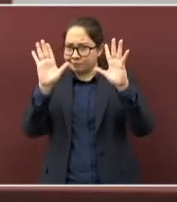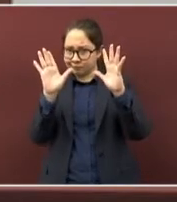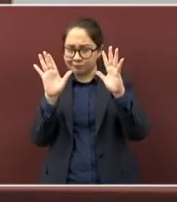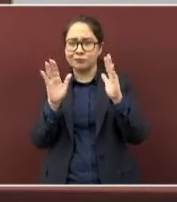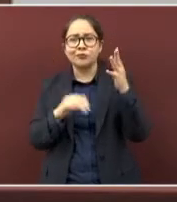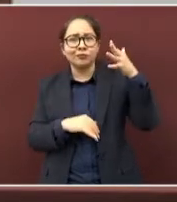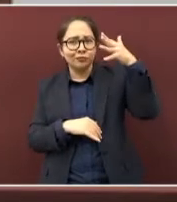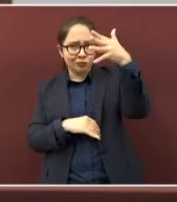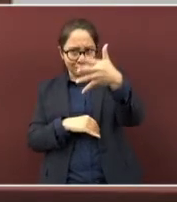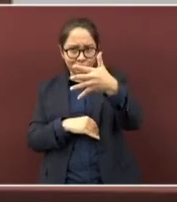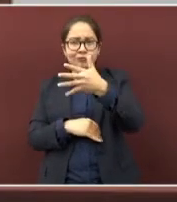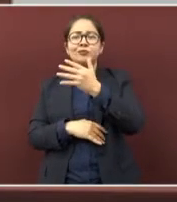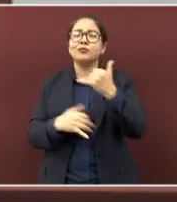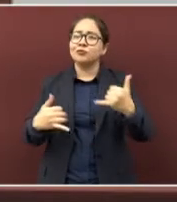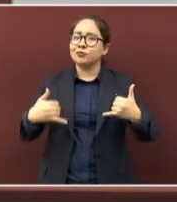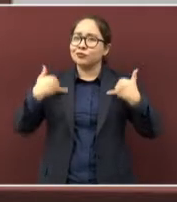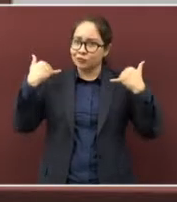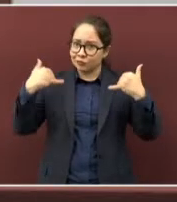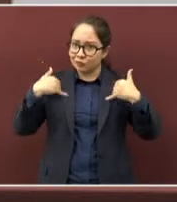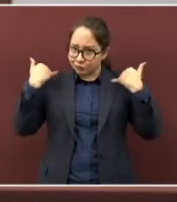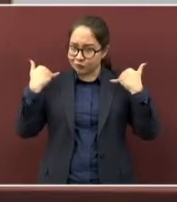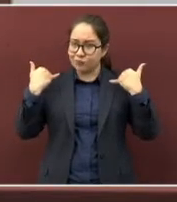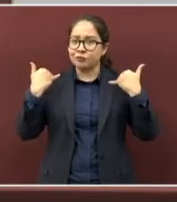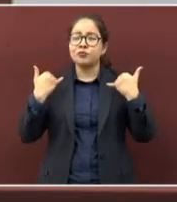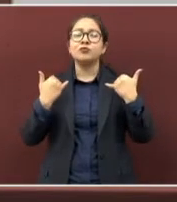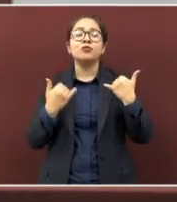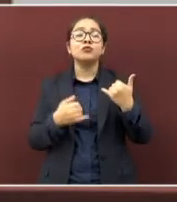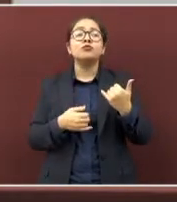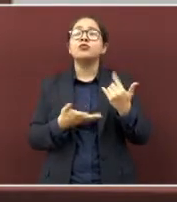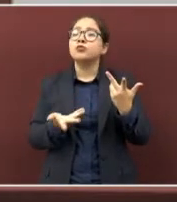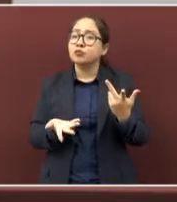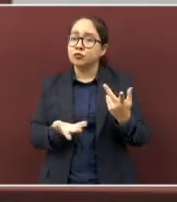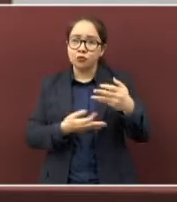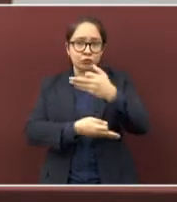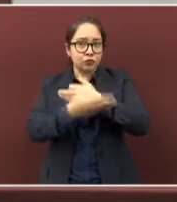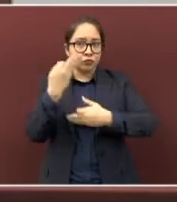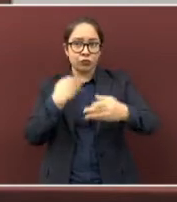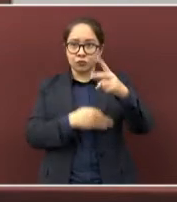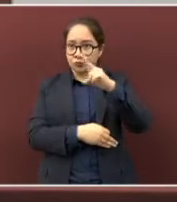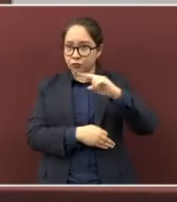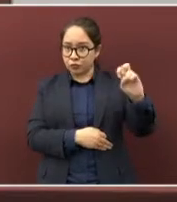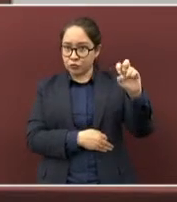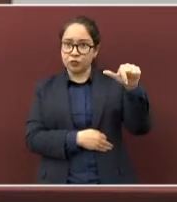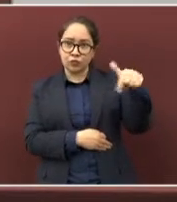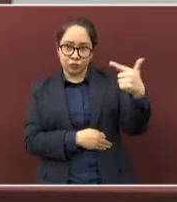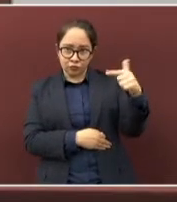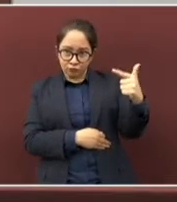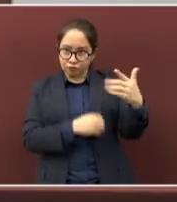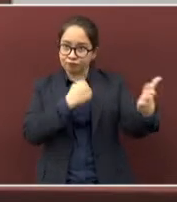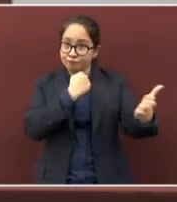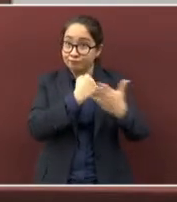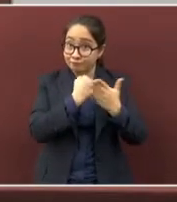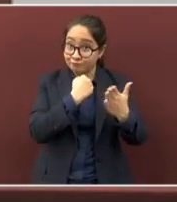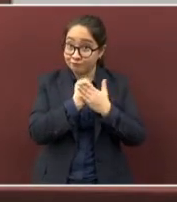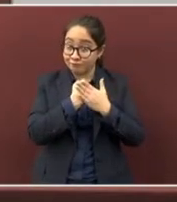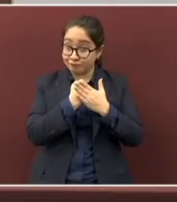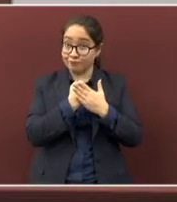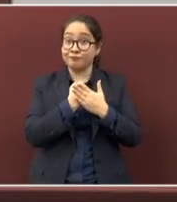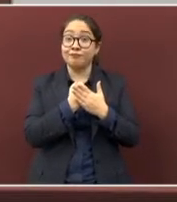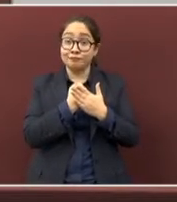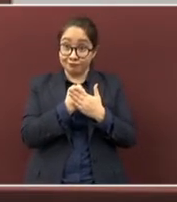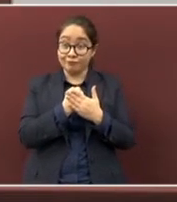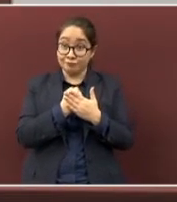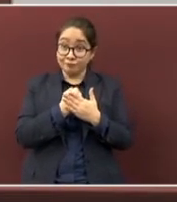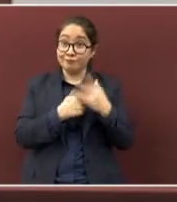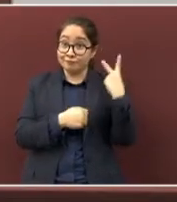a los menores de los 212 municipios veracruzanos. ¿Y